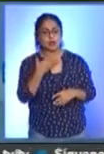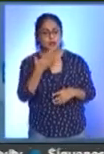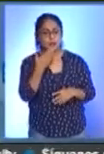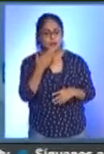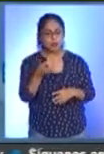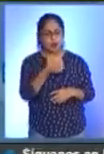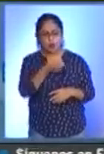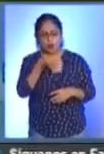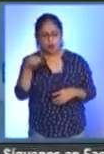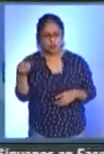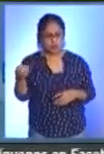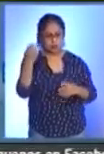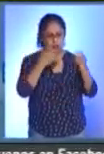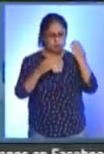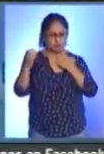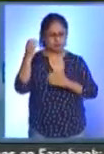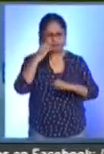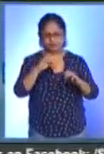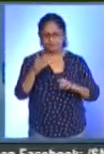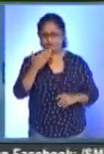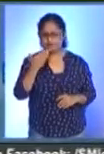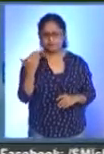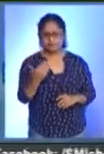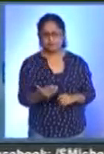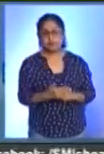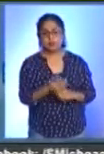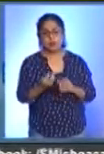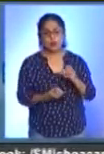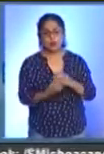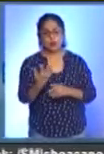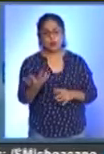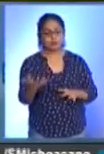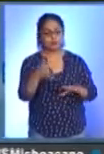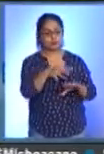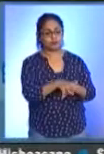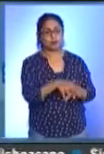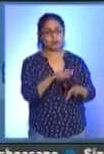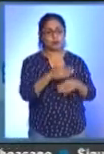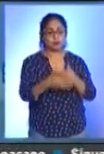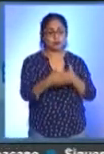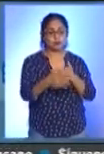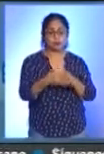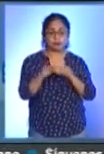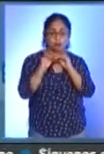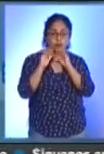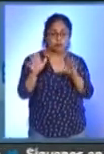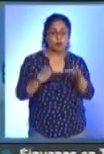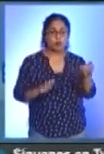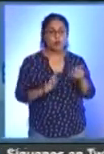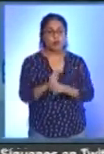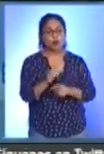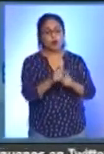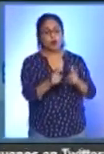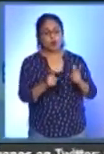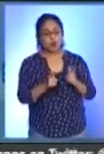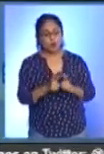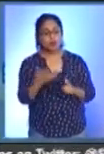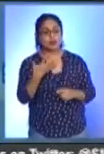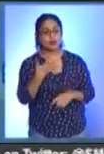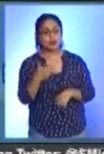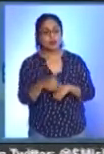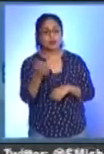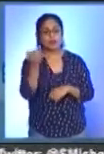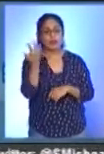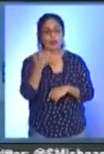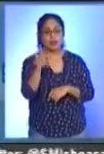organizativa de amplia experiencia en el tema. Con esta gran incorporación y una vez que se da a conocer la confirmación de los grupos, el bloque 10 será de gran atractivo